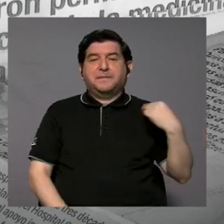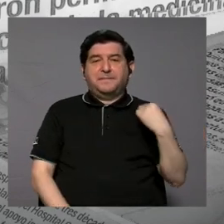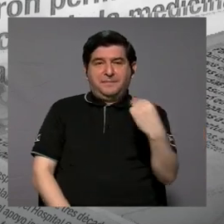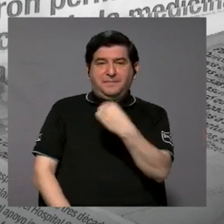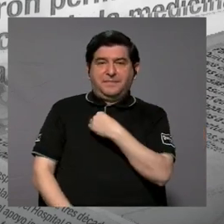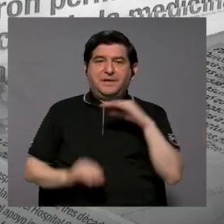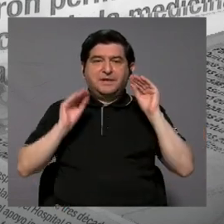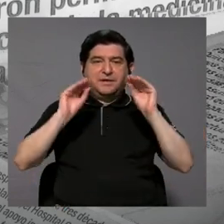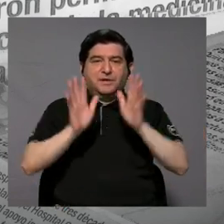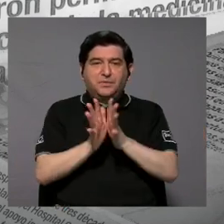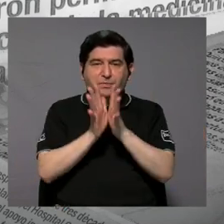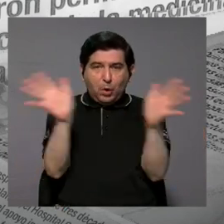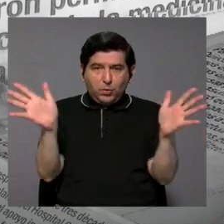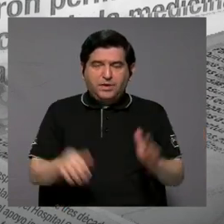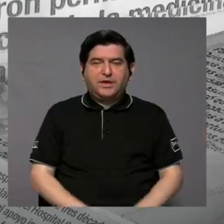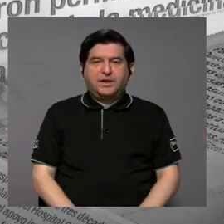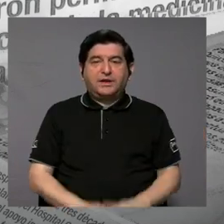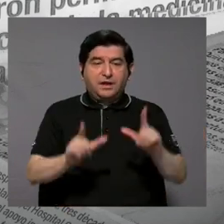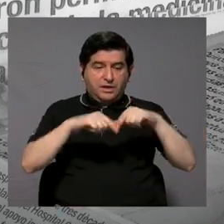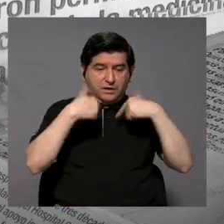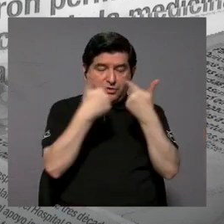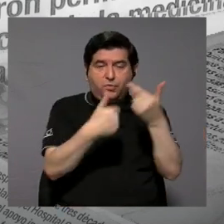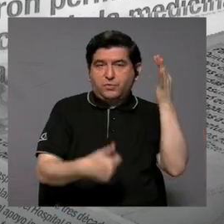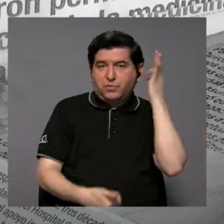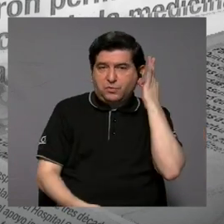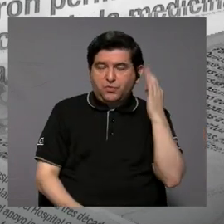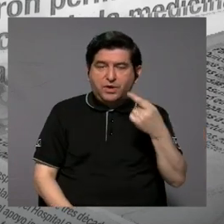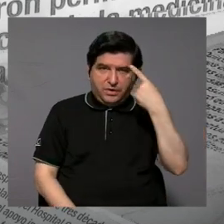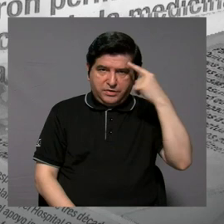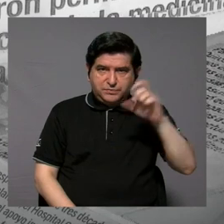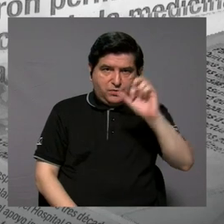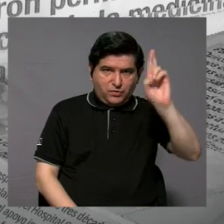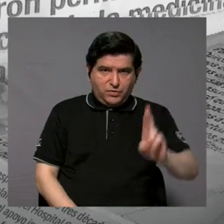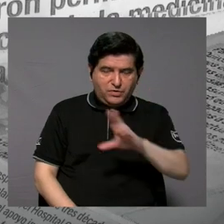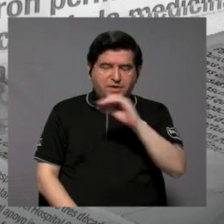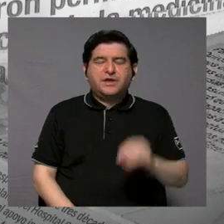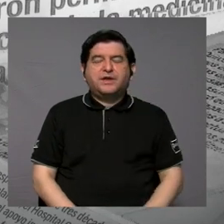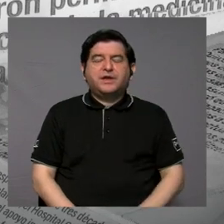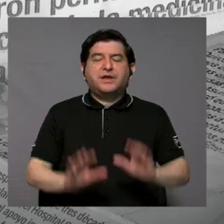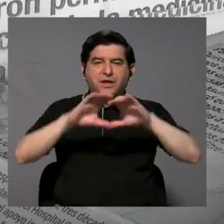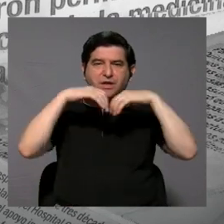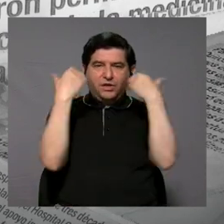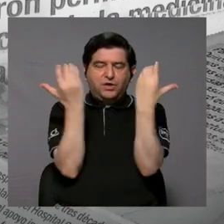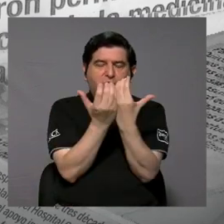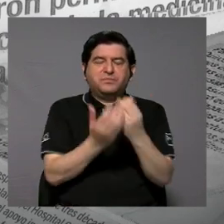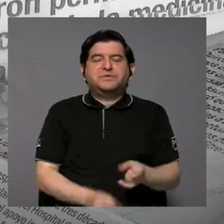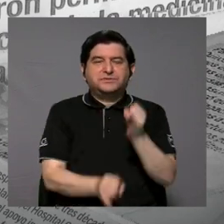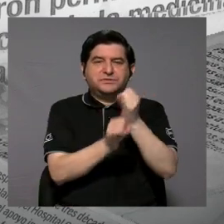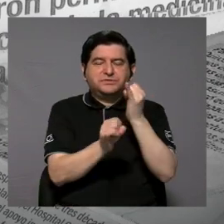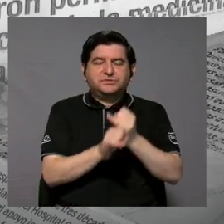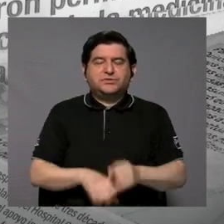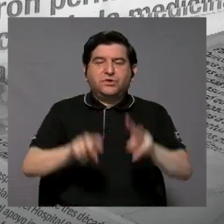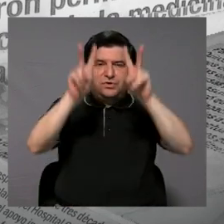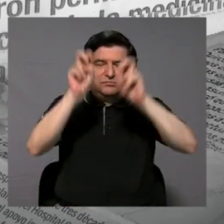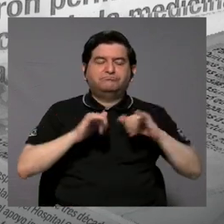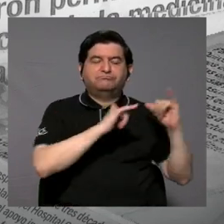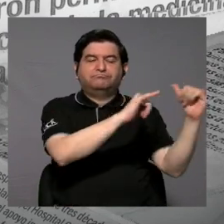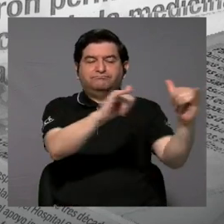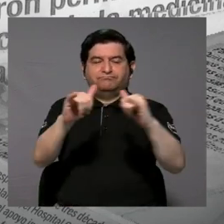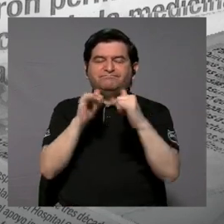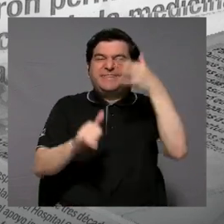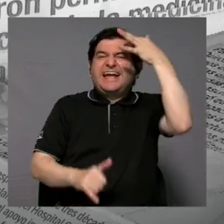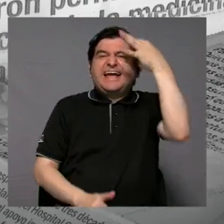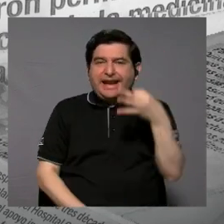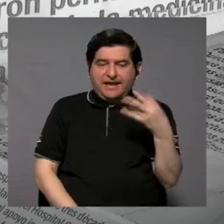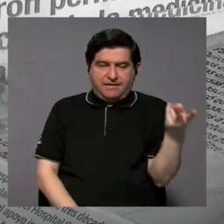de Educación Pública, tanto el Colectivo de Mujeres por Costa Rica como la Comisión Interinstitucional de Pruebas Estandarizadas,